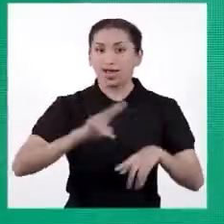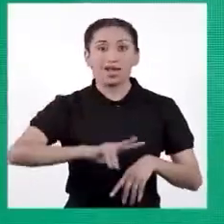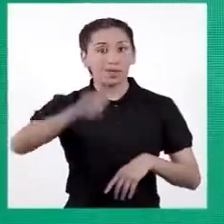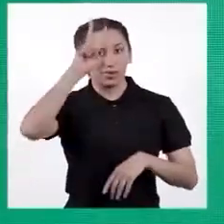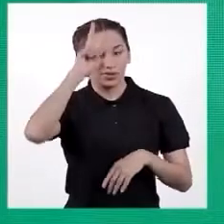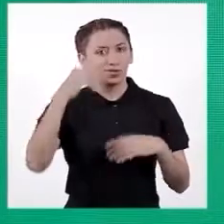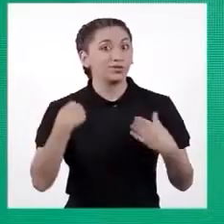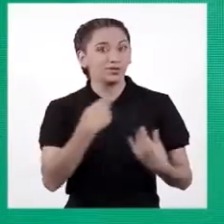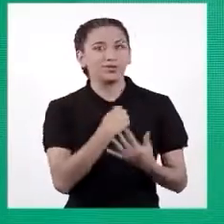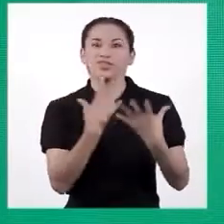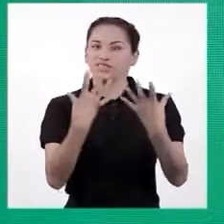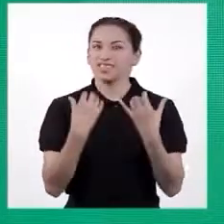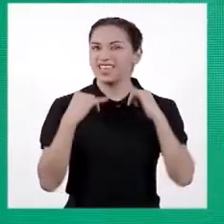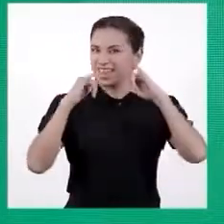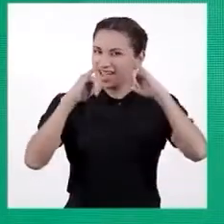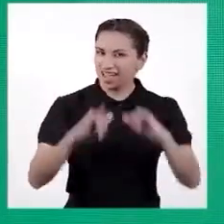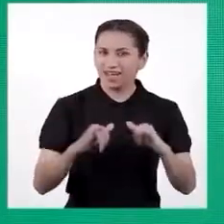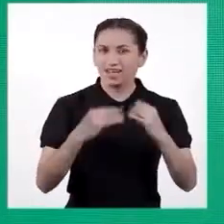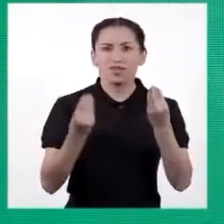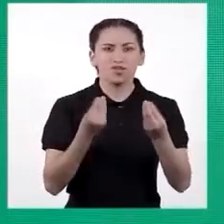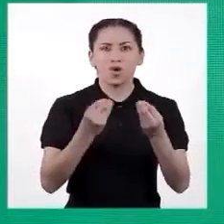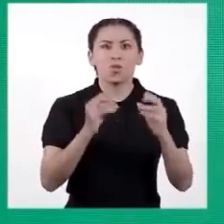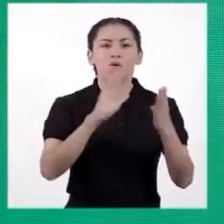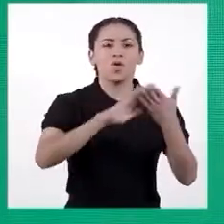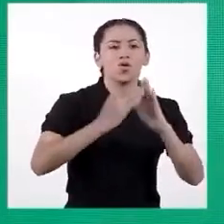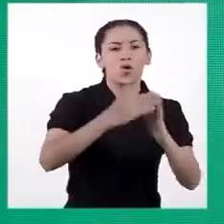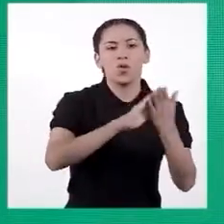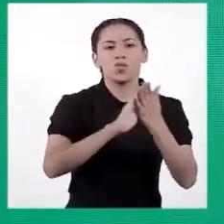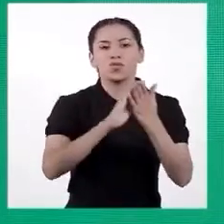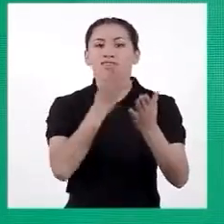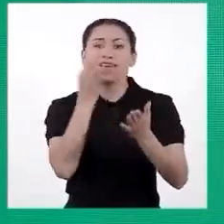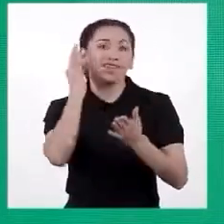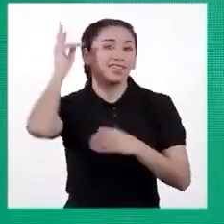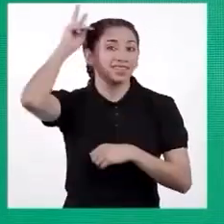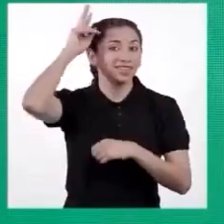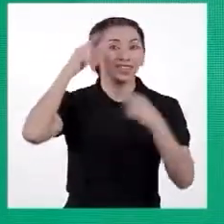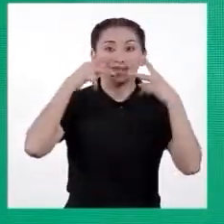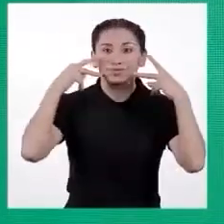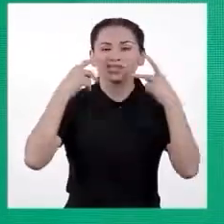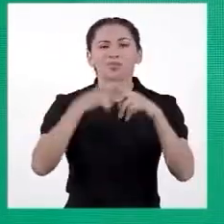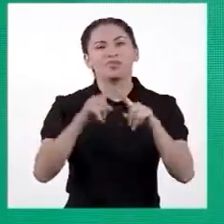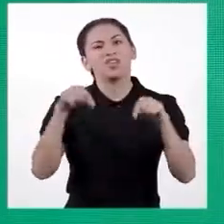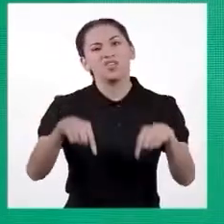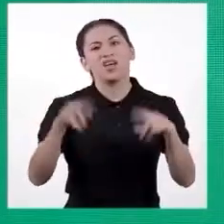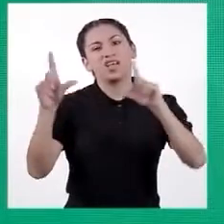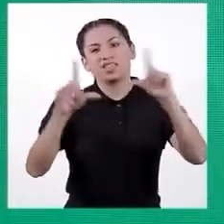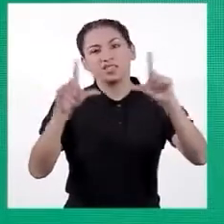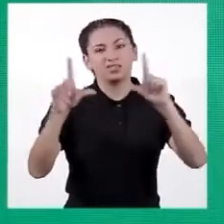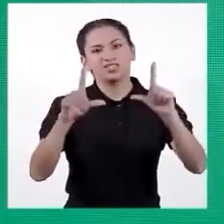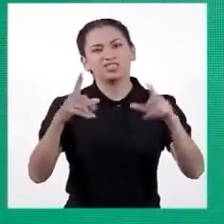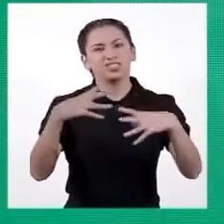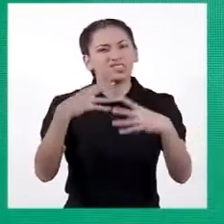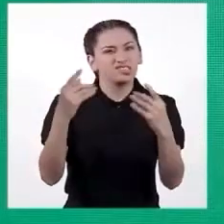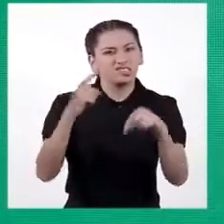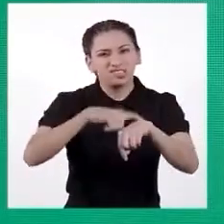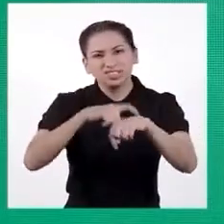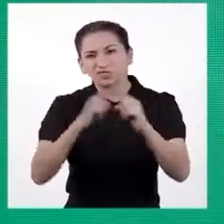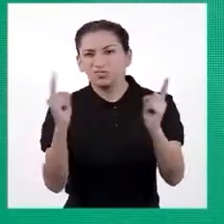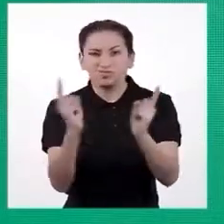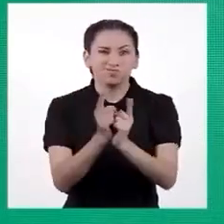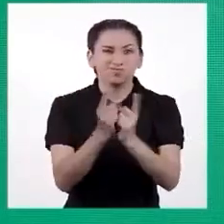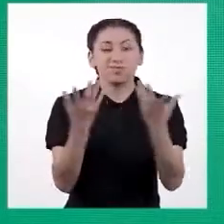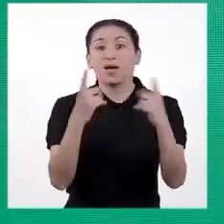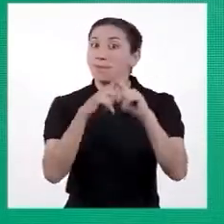encantaría poder detenernos a hablar de cada pueblo indígena. Uy, pero los tiempos en televisión son muy ajustados. Por eso